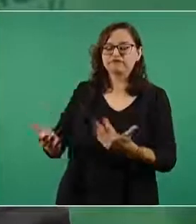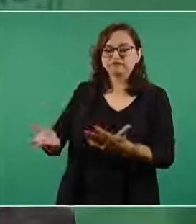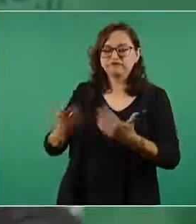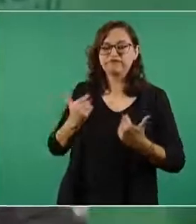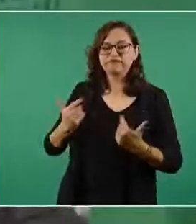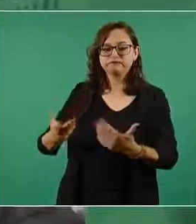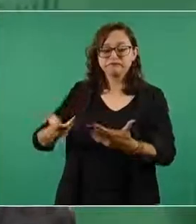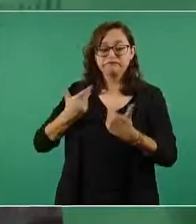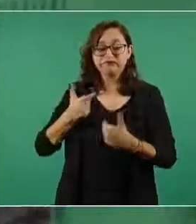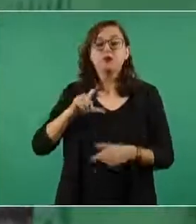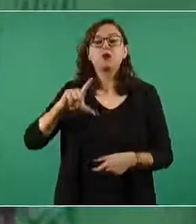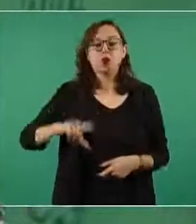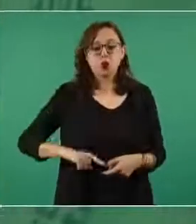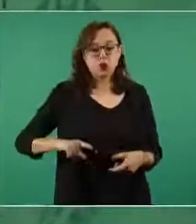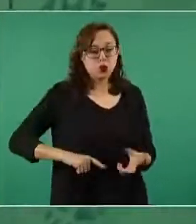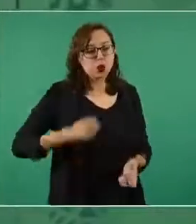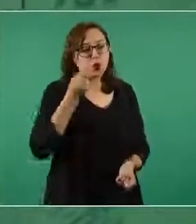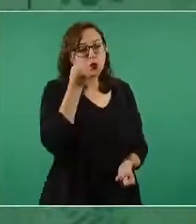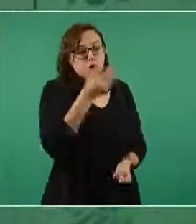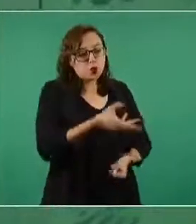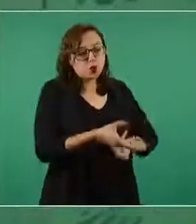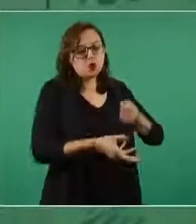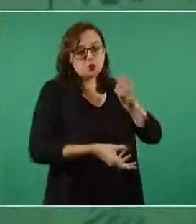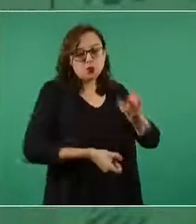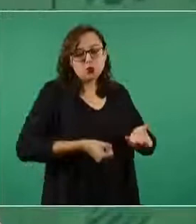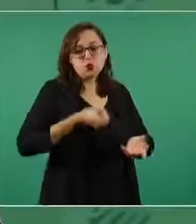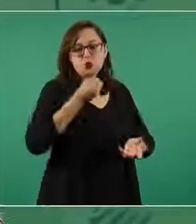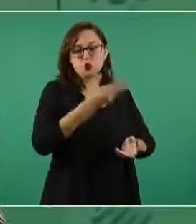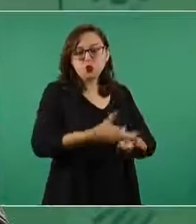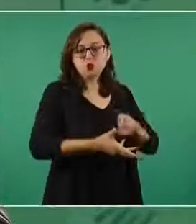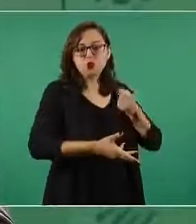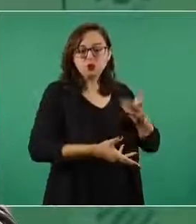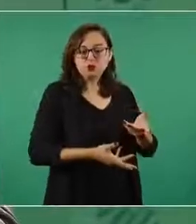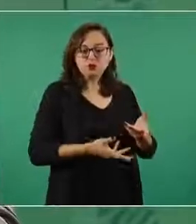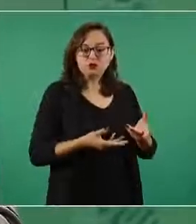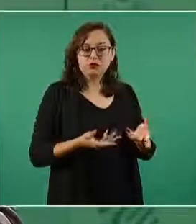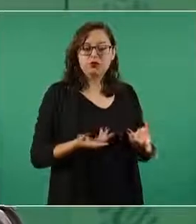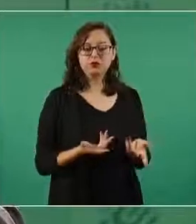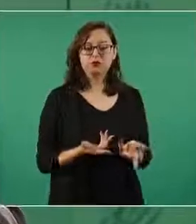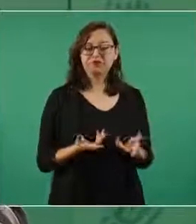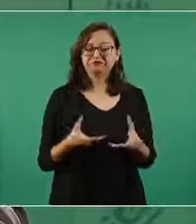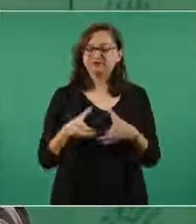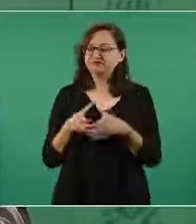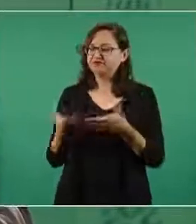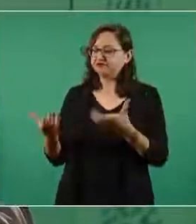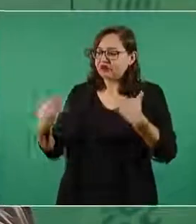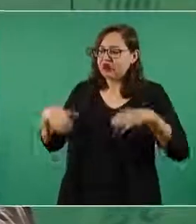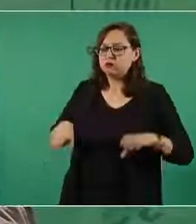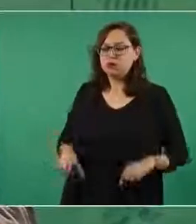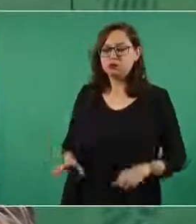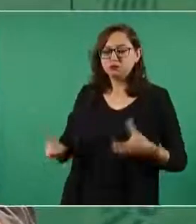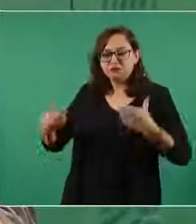El gobierno era un comité al servicio de una minoría,